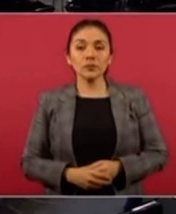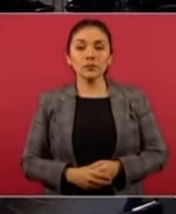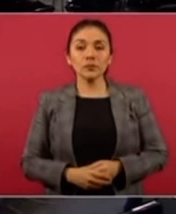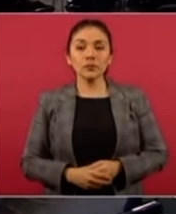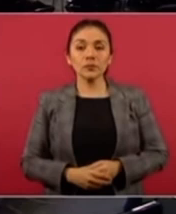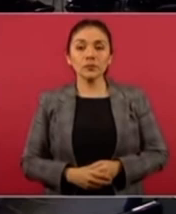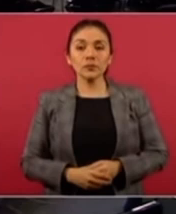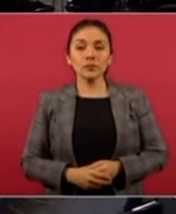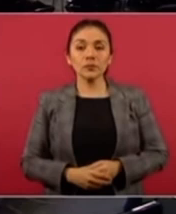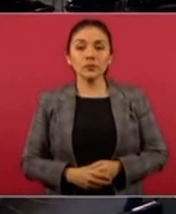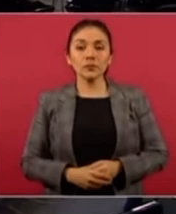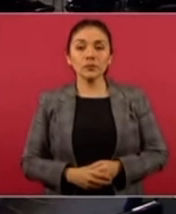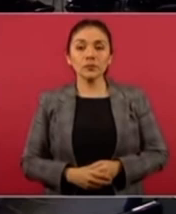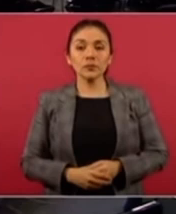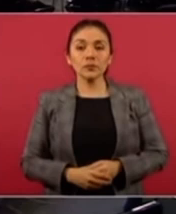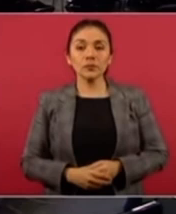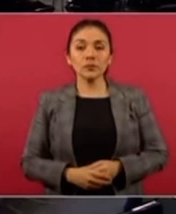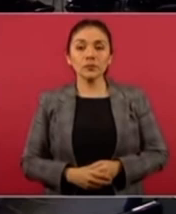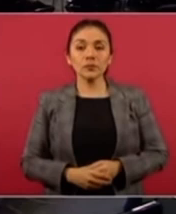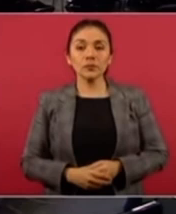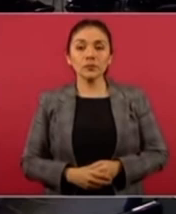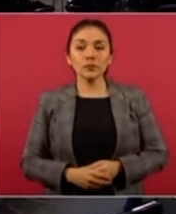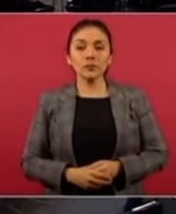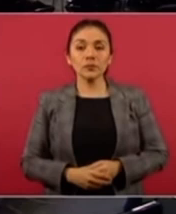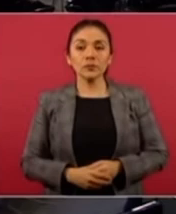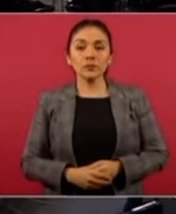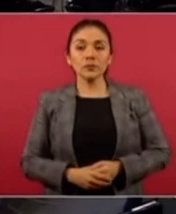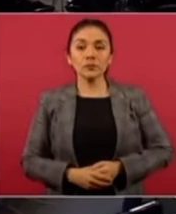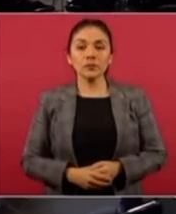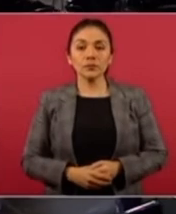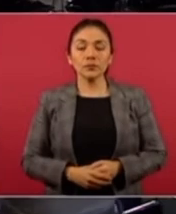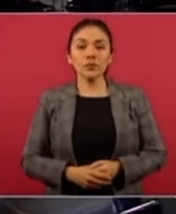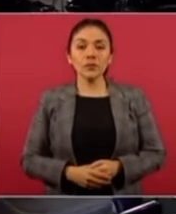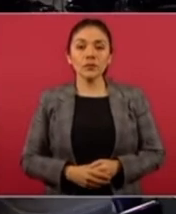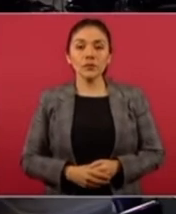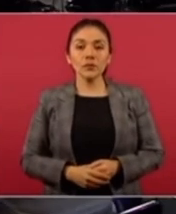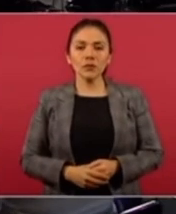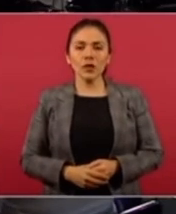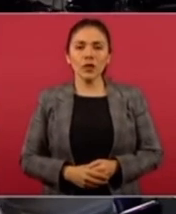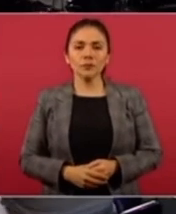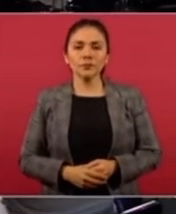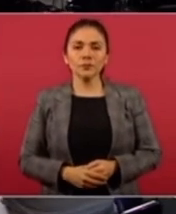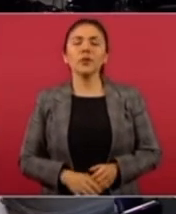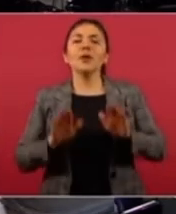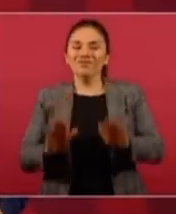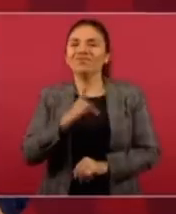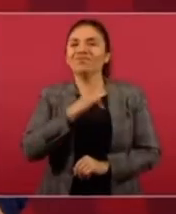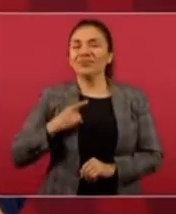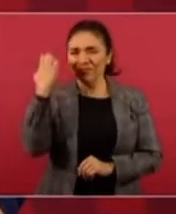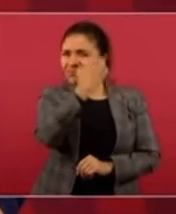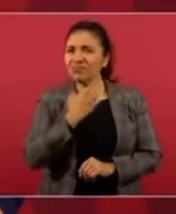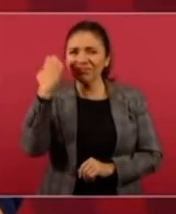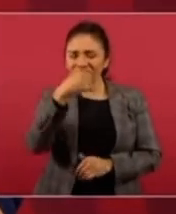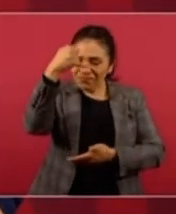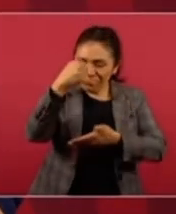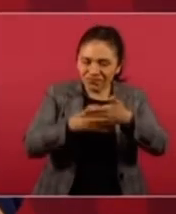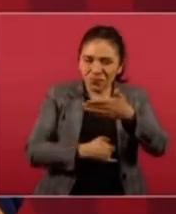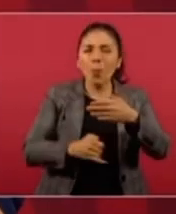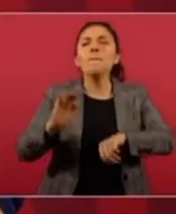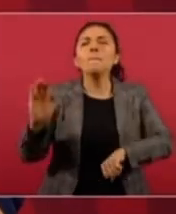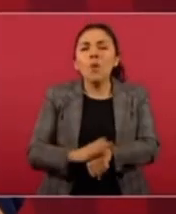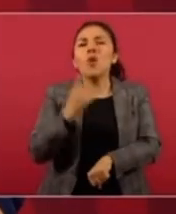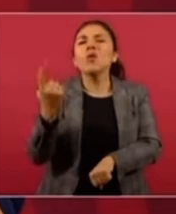Y vean la respuesta que recibe. Cosas en el fondo, las causas.